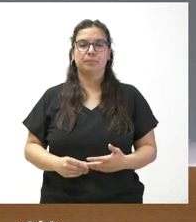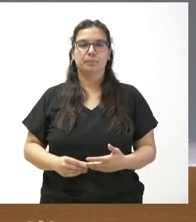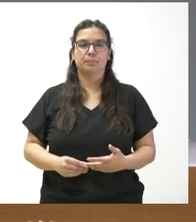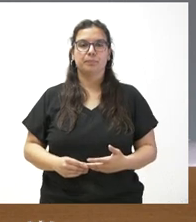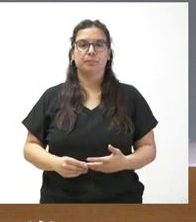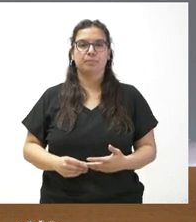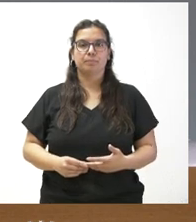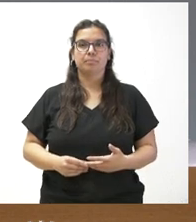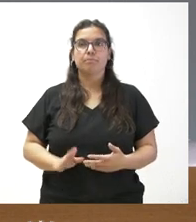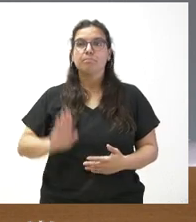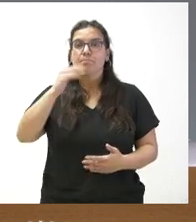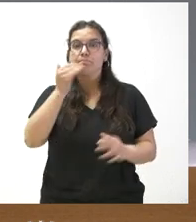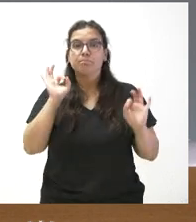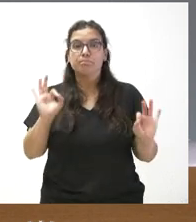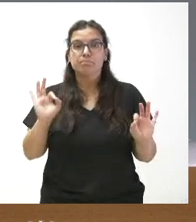¿Pregunta más?